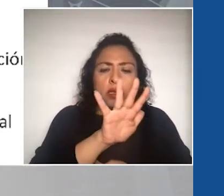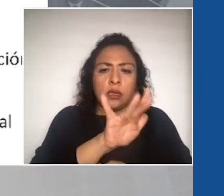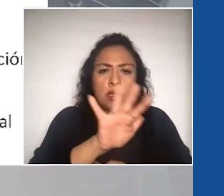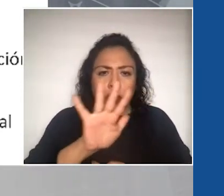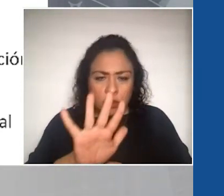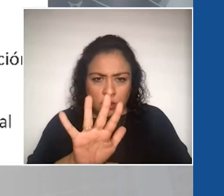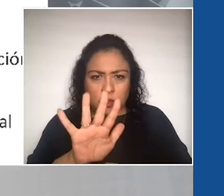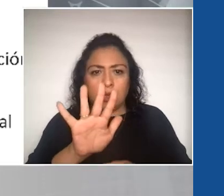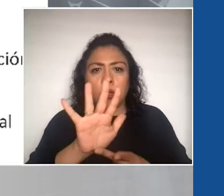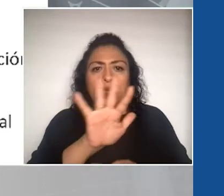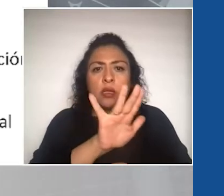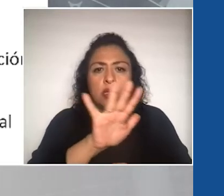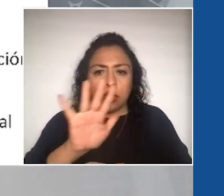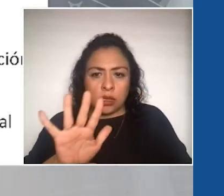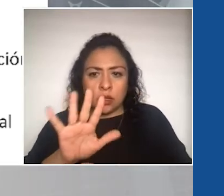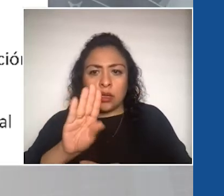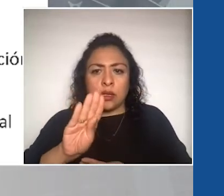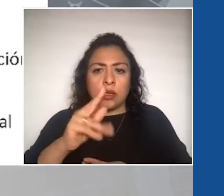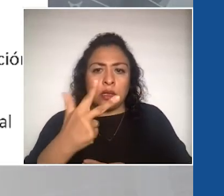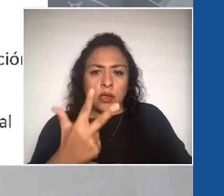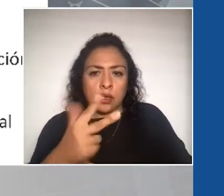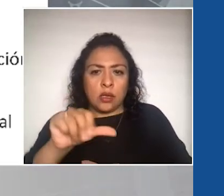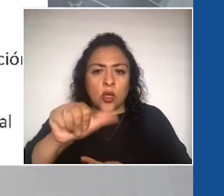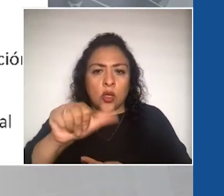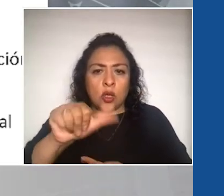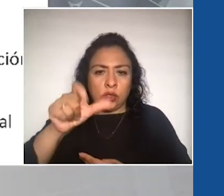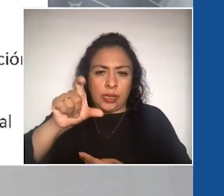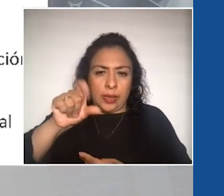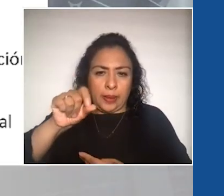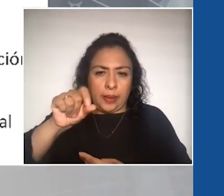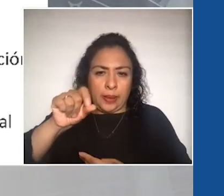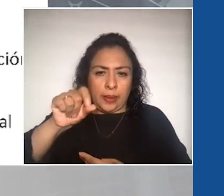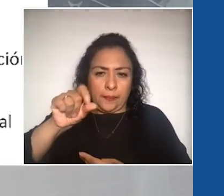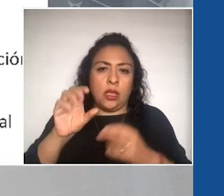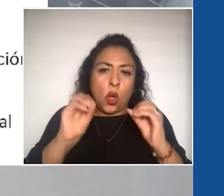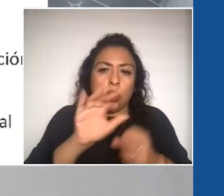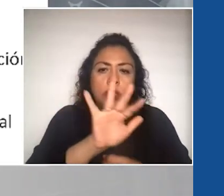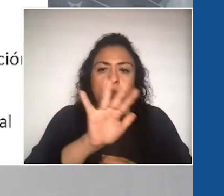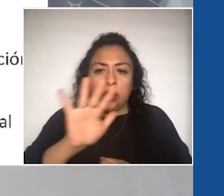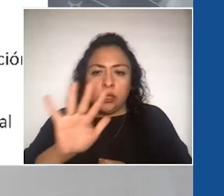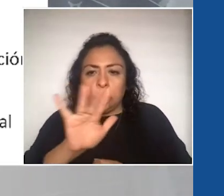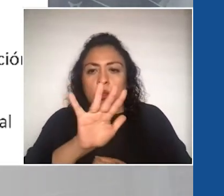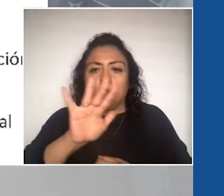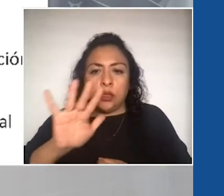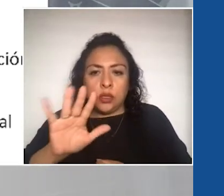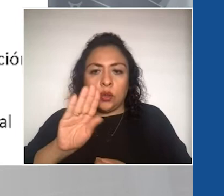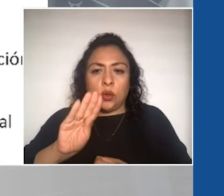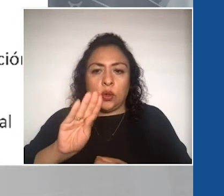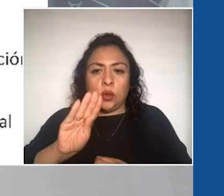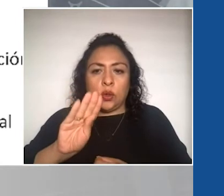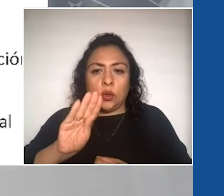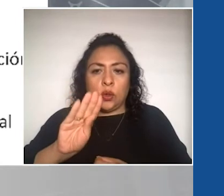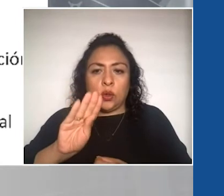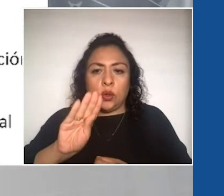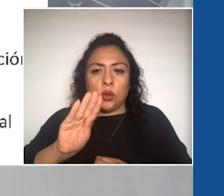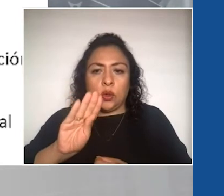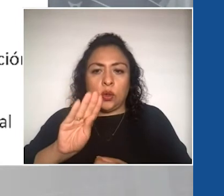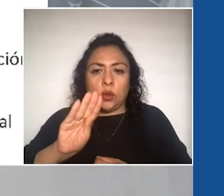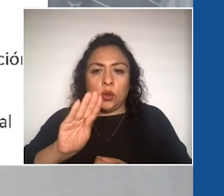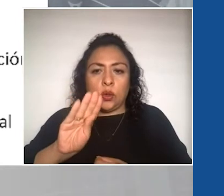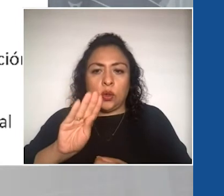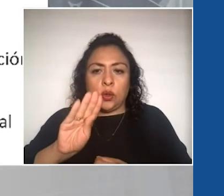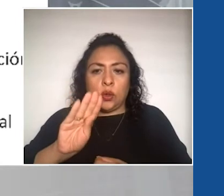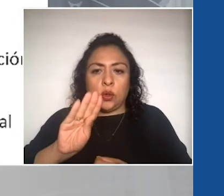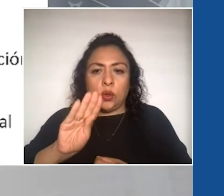55-55-98-11-20, o, bueno, 55-55-98-09-33,